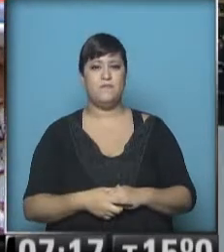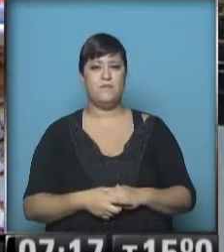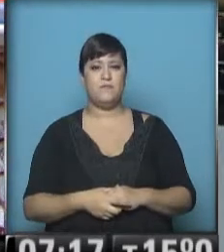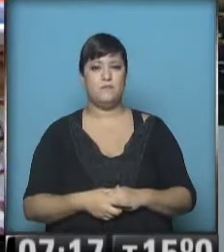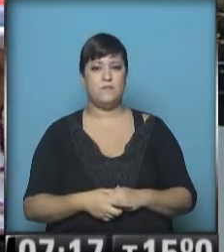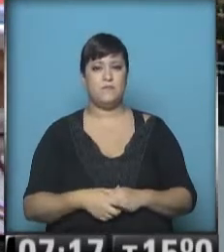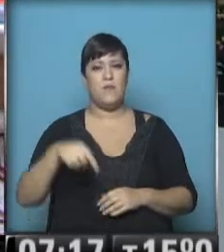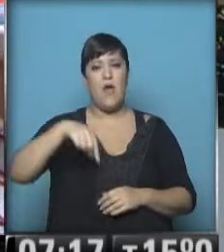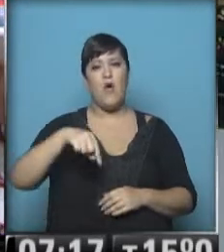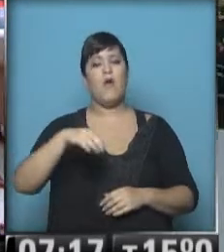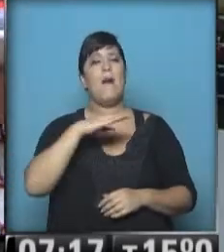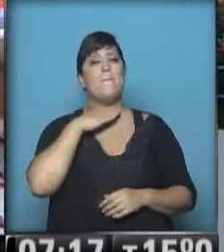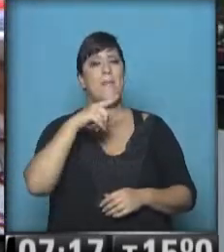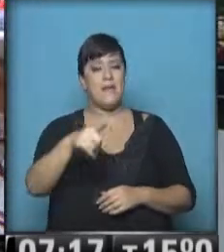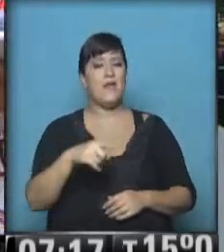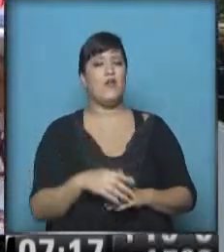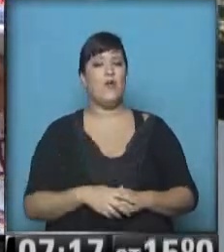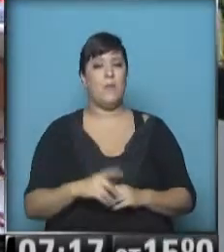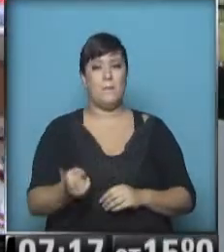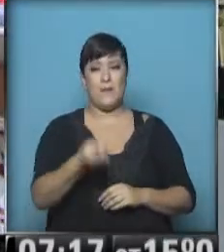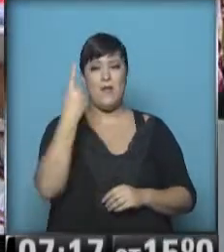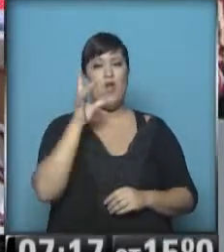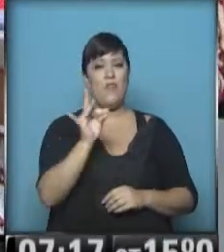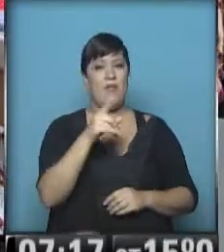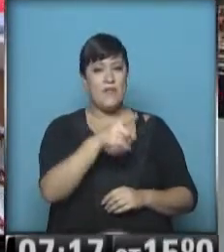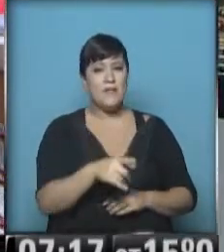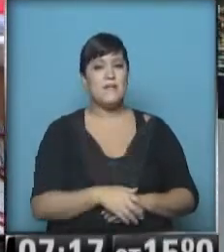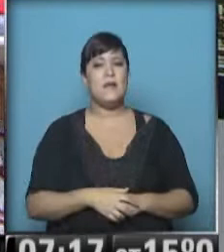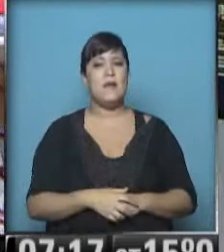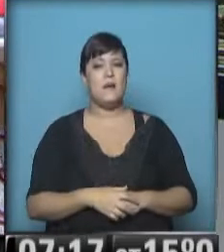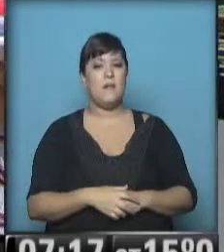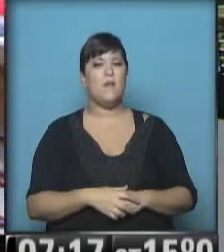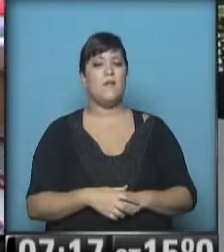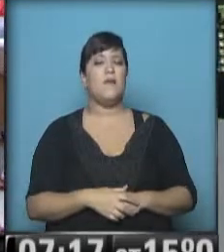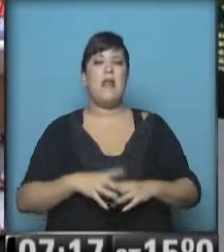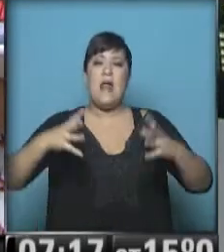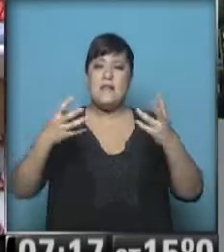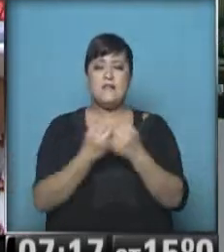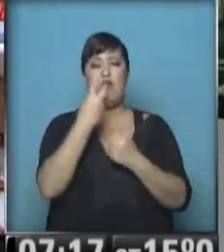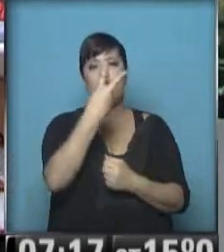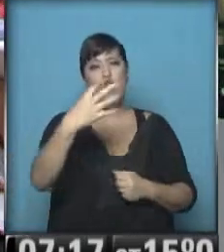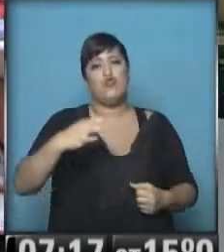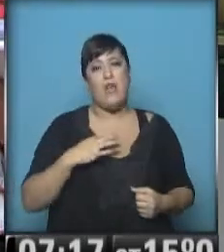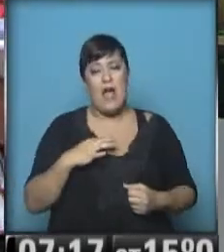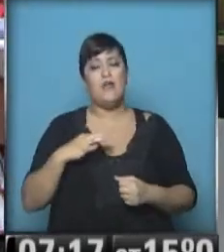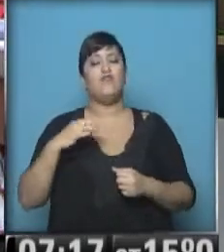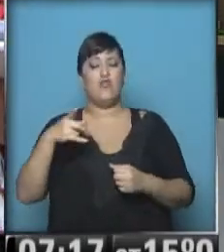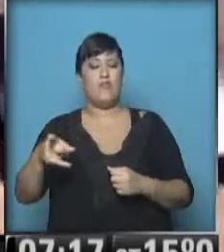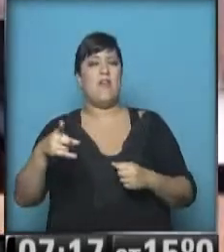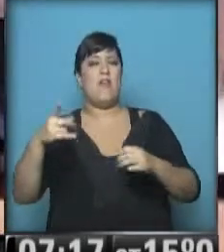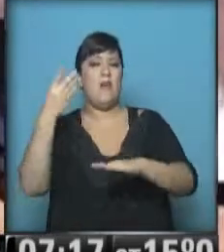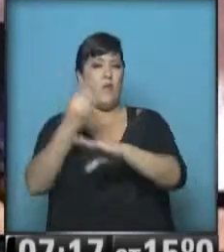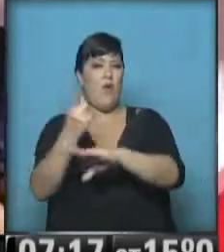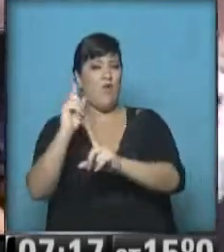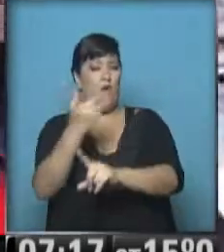Vamos ahora a México. El primero de diciembre se cumplieron los dos años de gestión de Enrique Peña Nieto. El